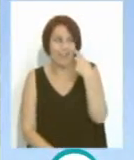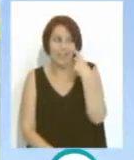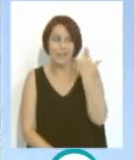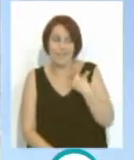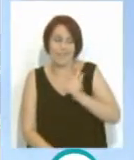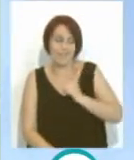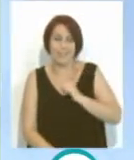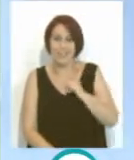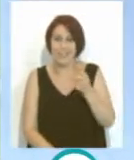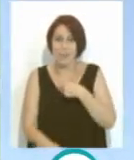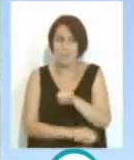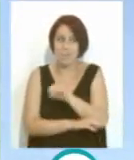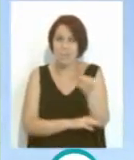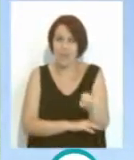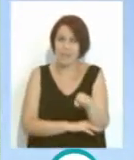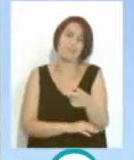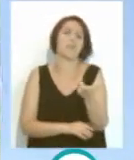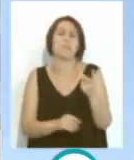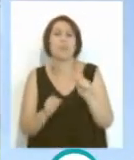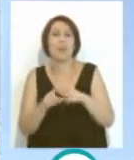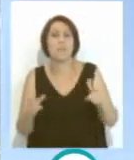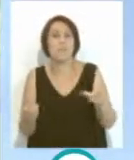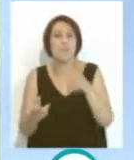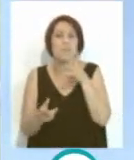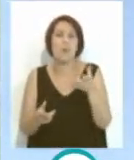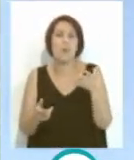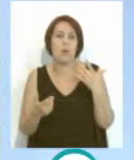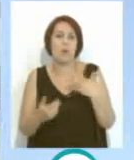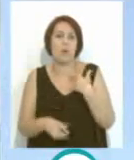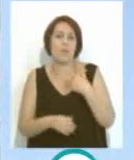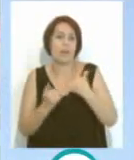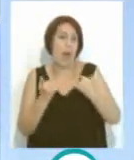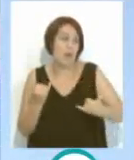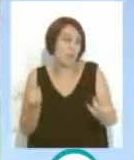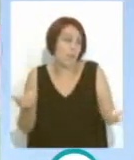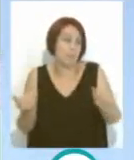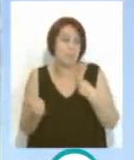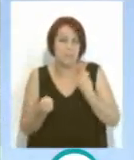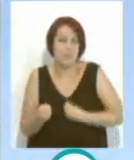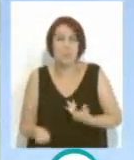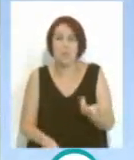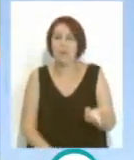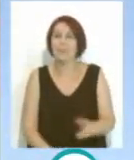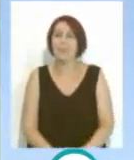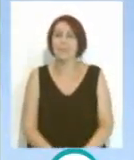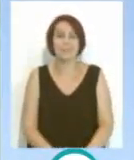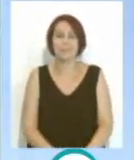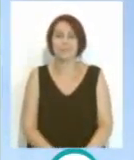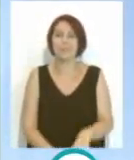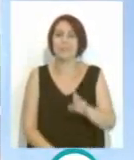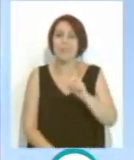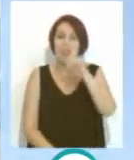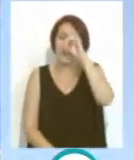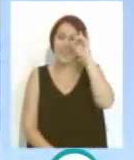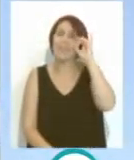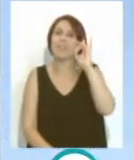A vista de resultados. El resultado en cualquier campo, como si lo llevan al rayo vallecano, vamos, lo mismo, a Vallecas. Pero esa es